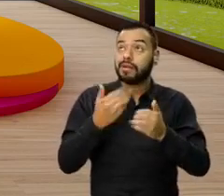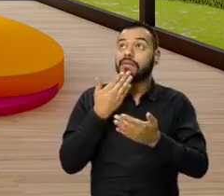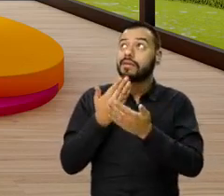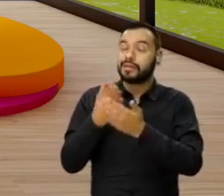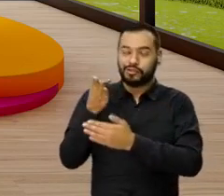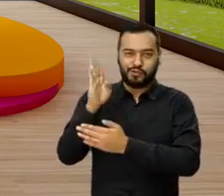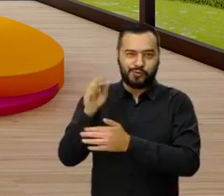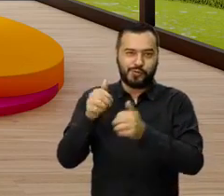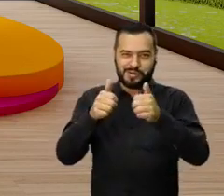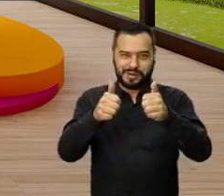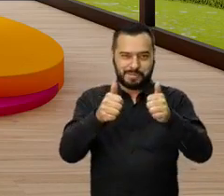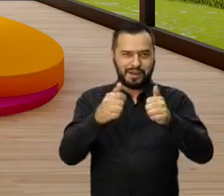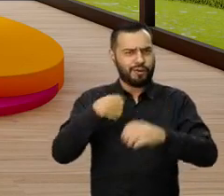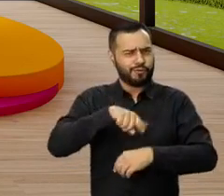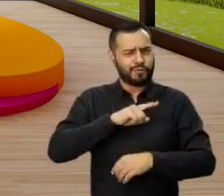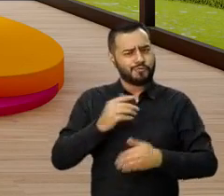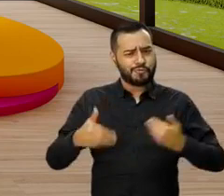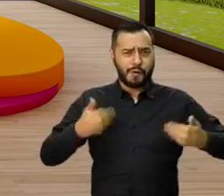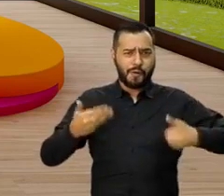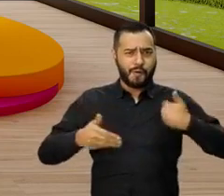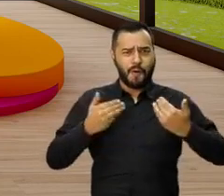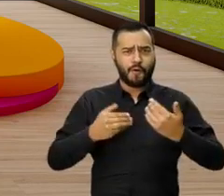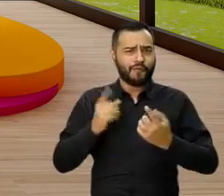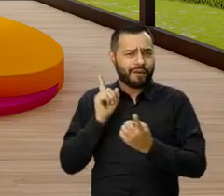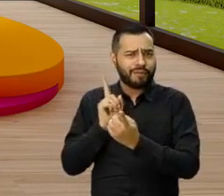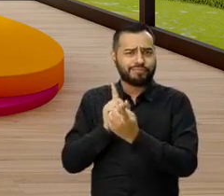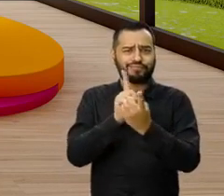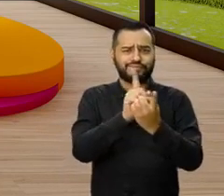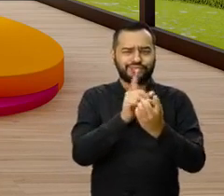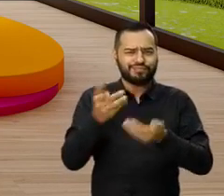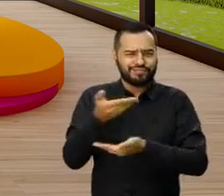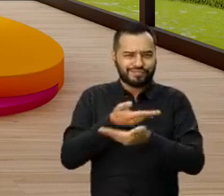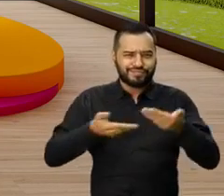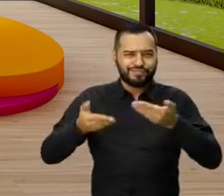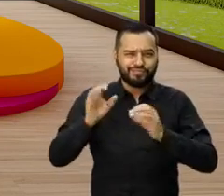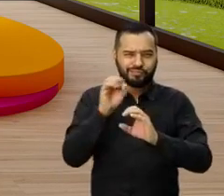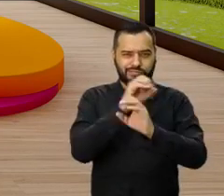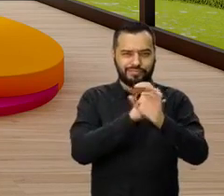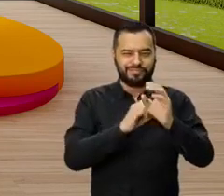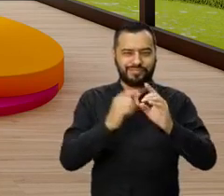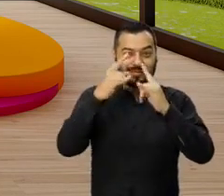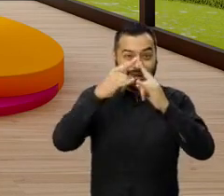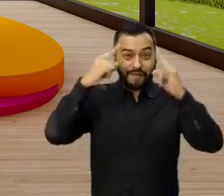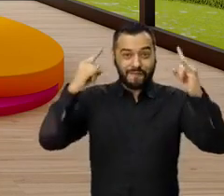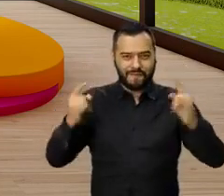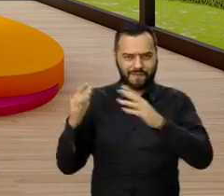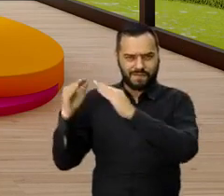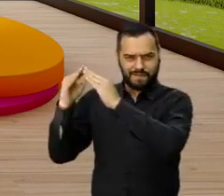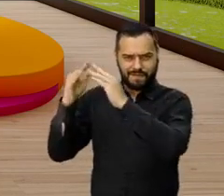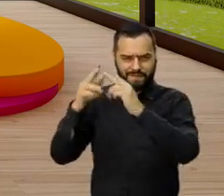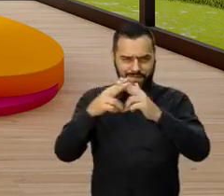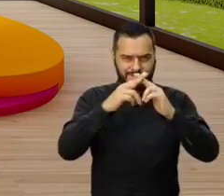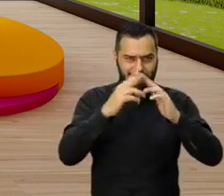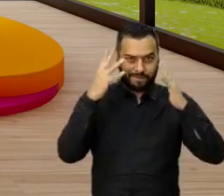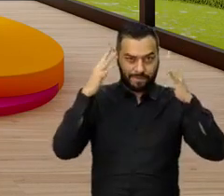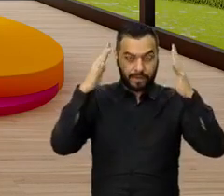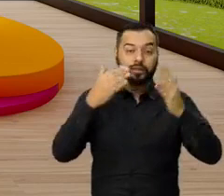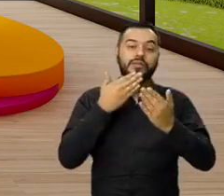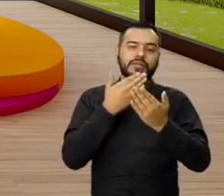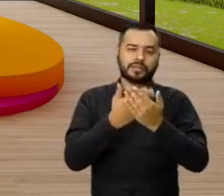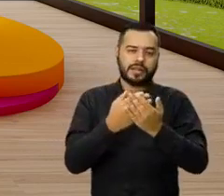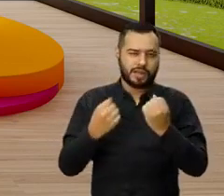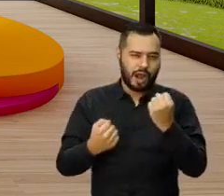adiós. Gracias. para nosotros un placer poder estar hoy con Compensar aquí en esta feria tan importante y gracias por contar con